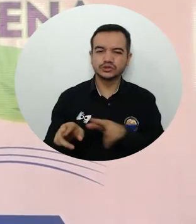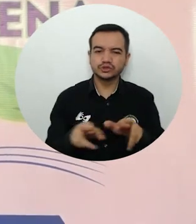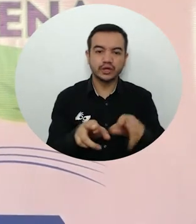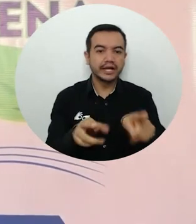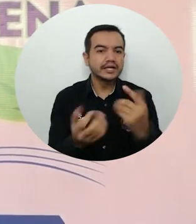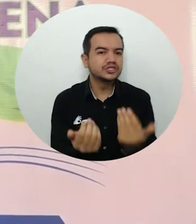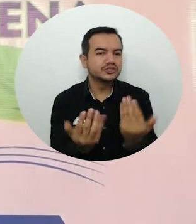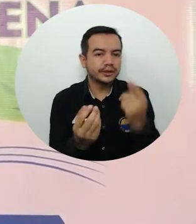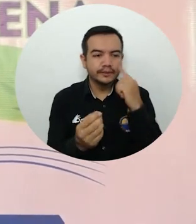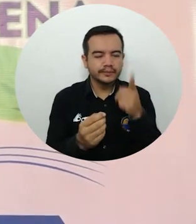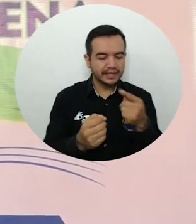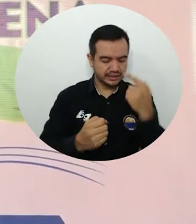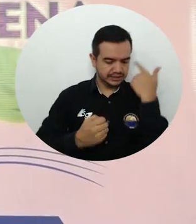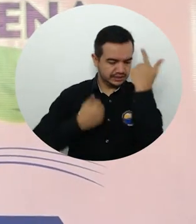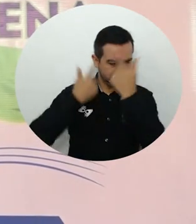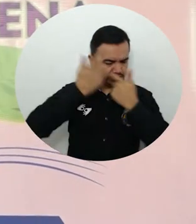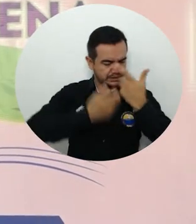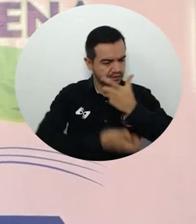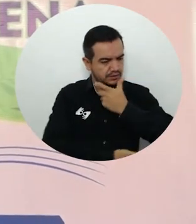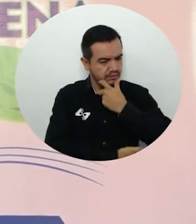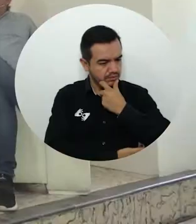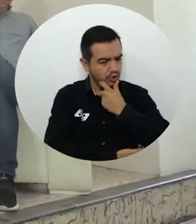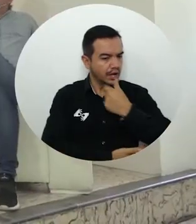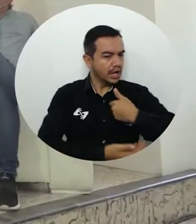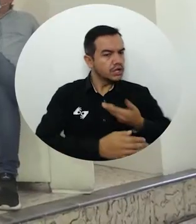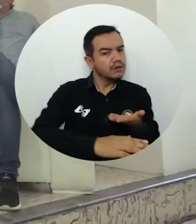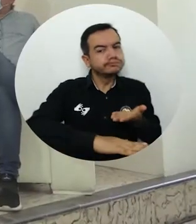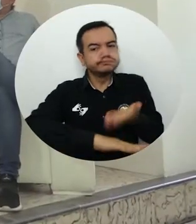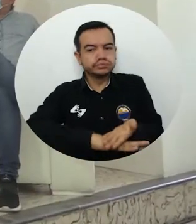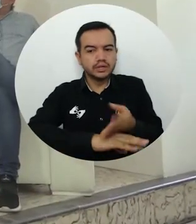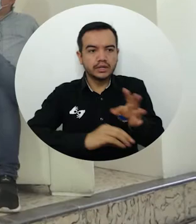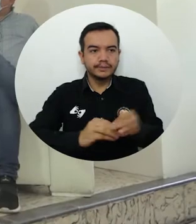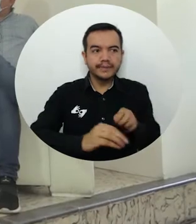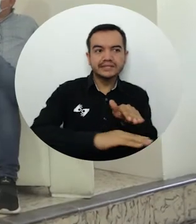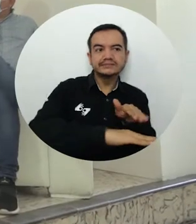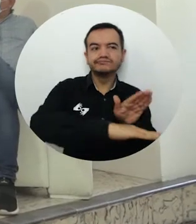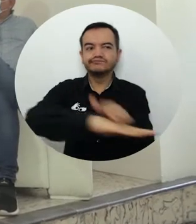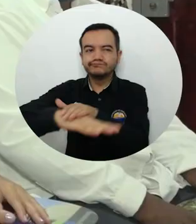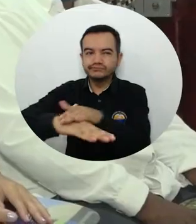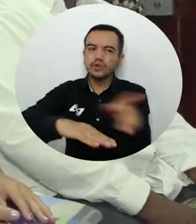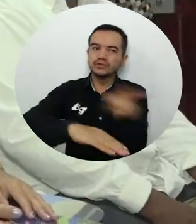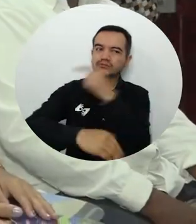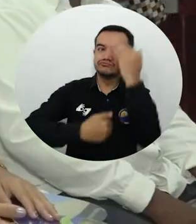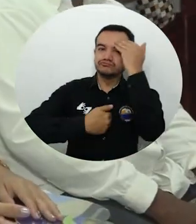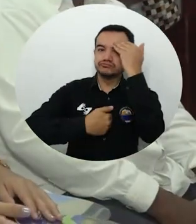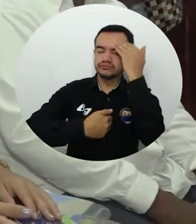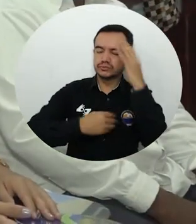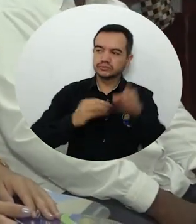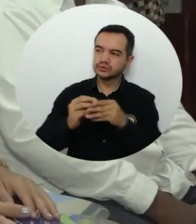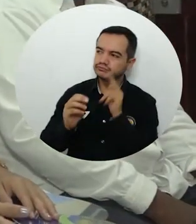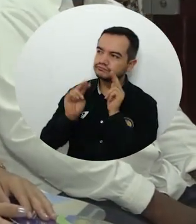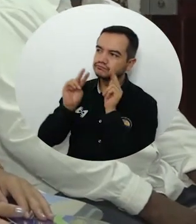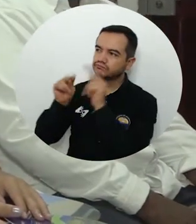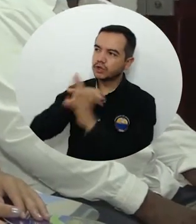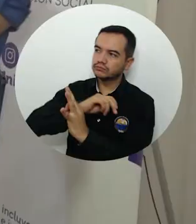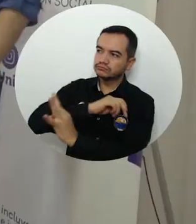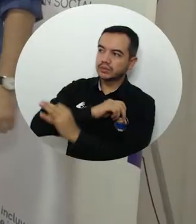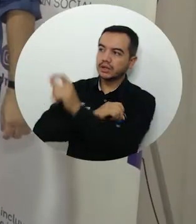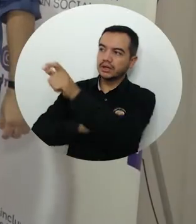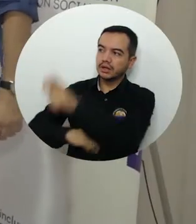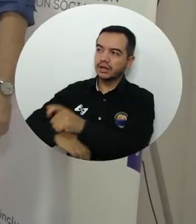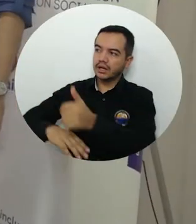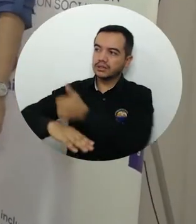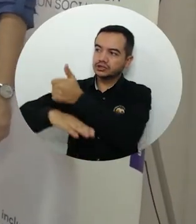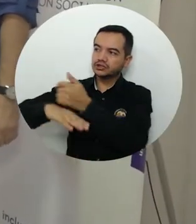crecimiento, de cuestionamiento, de aporte, sobre todo de generación de conciencia. Veo al rector comprometido y a todo